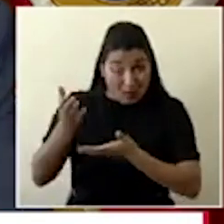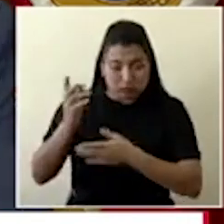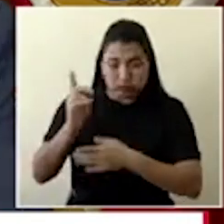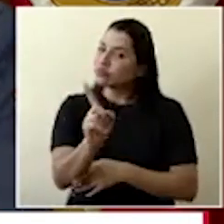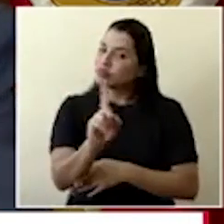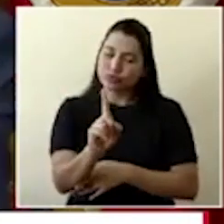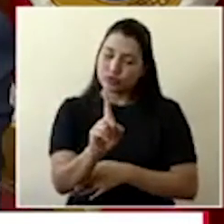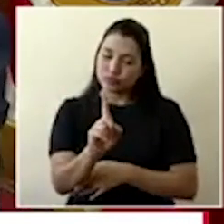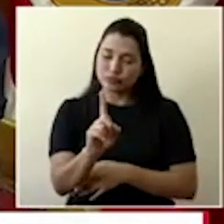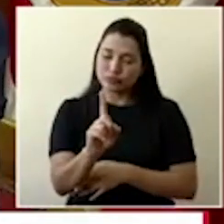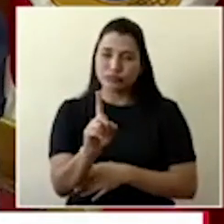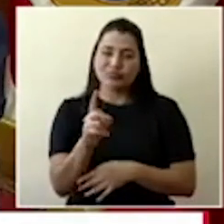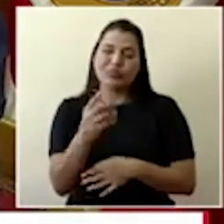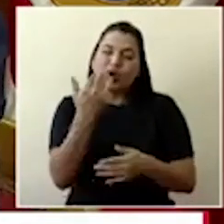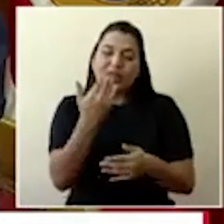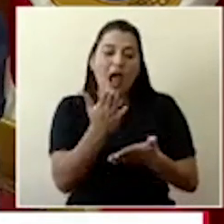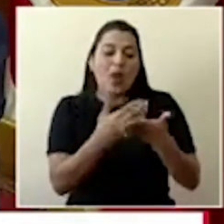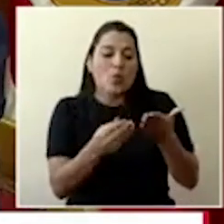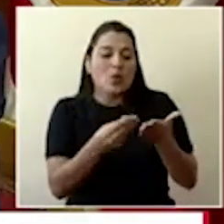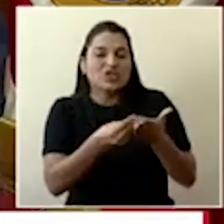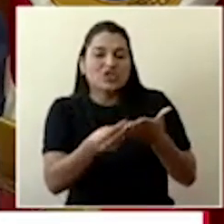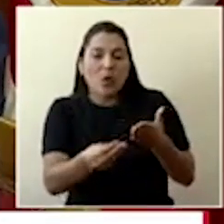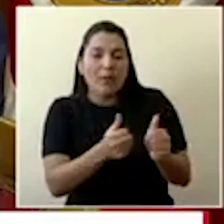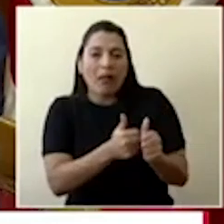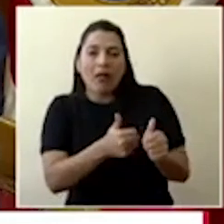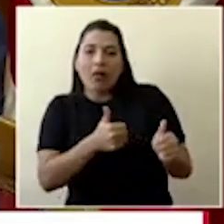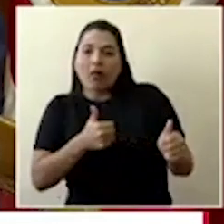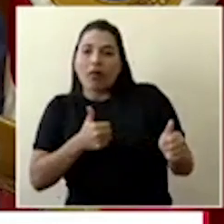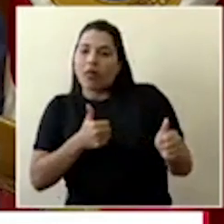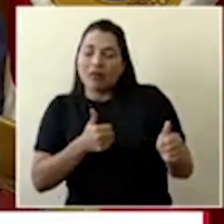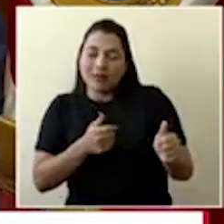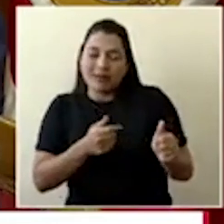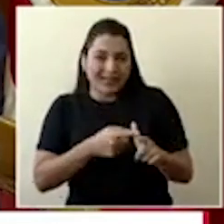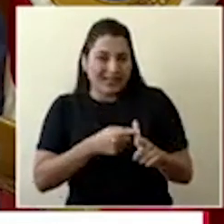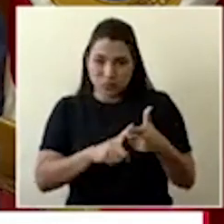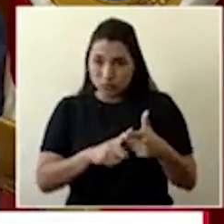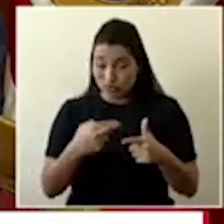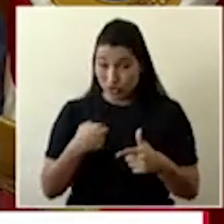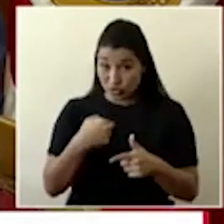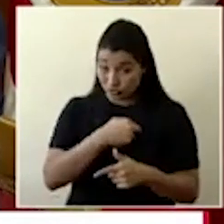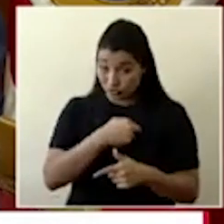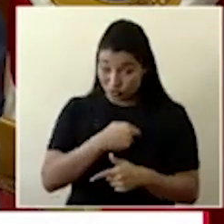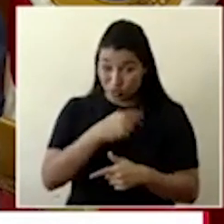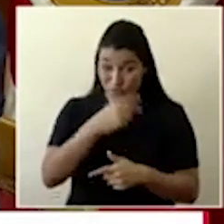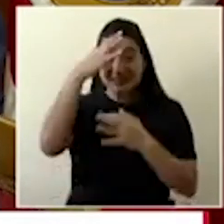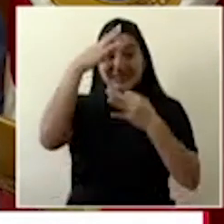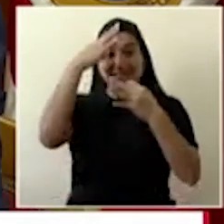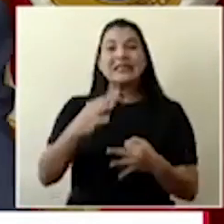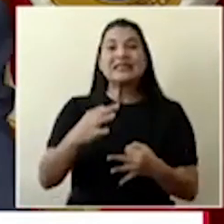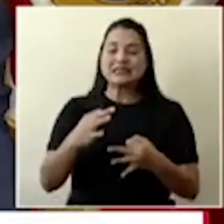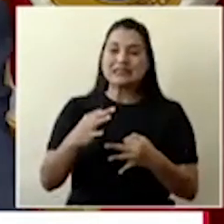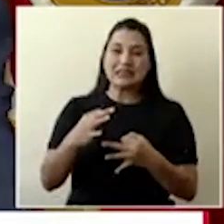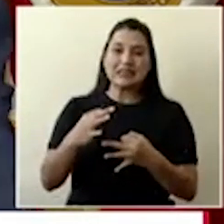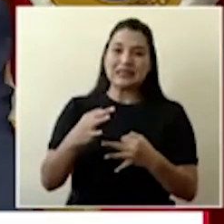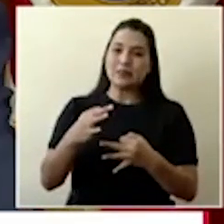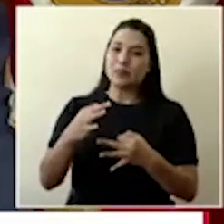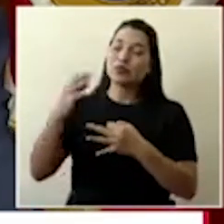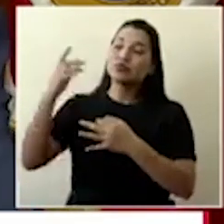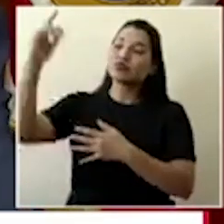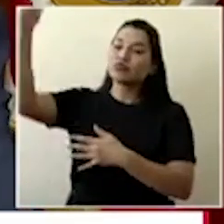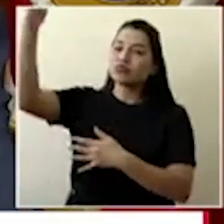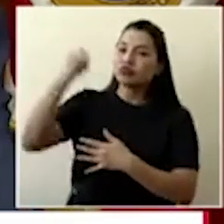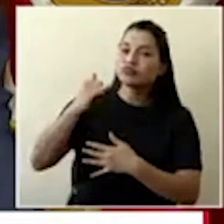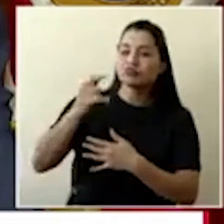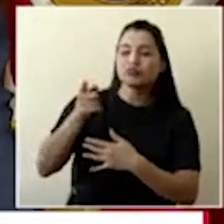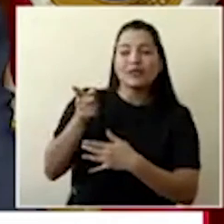decidimos ajustar el volumen que se va a trasladar por aire a lo que estamos trayendo, que